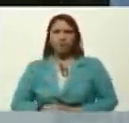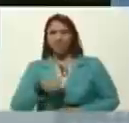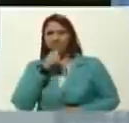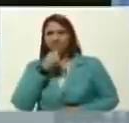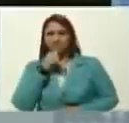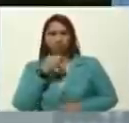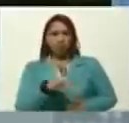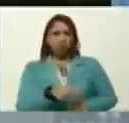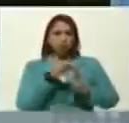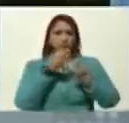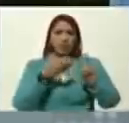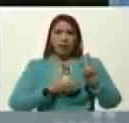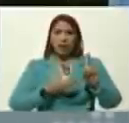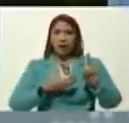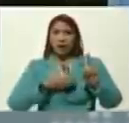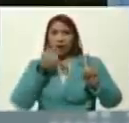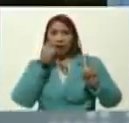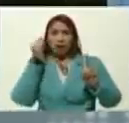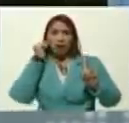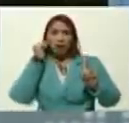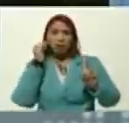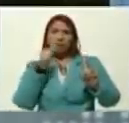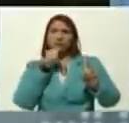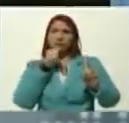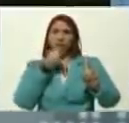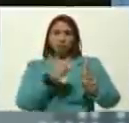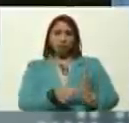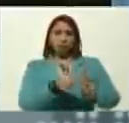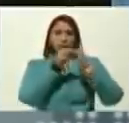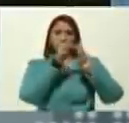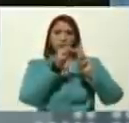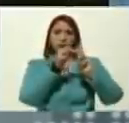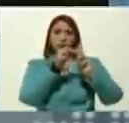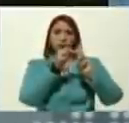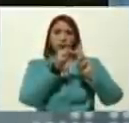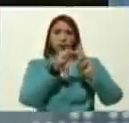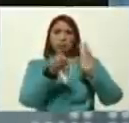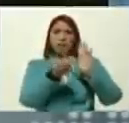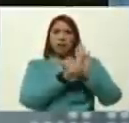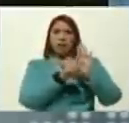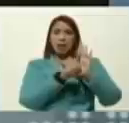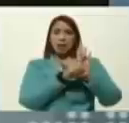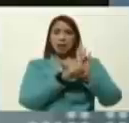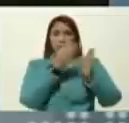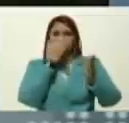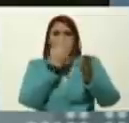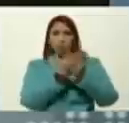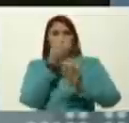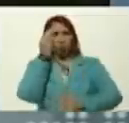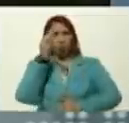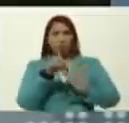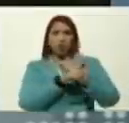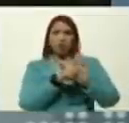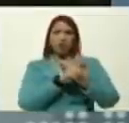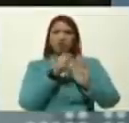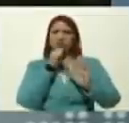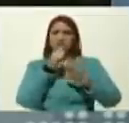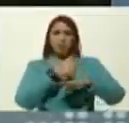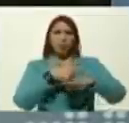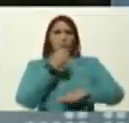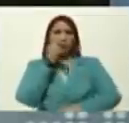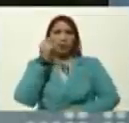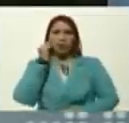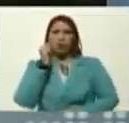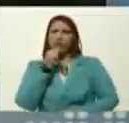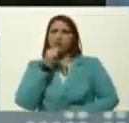su alcalde, alcaldesa, quién es su legislador, ante el consejo legislativo, quién es su gobernador, o gobernadora,